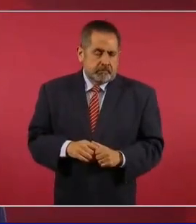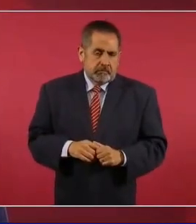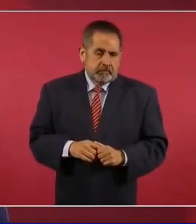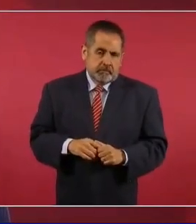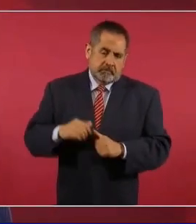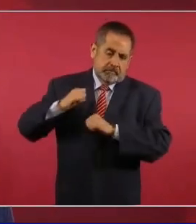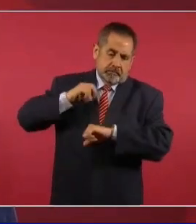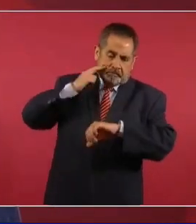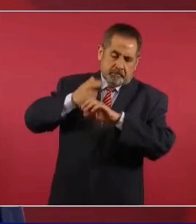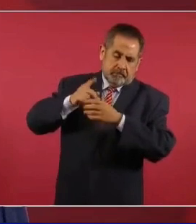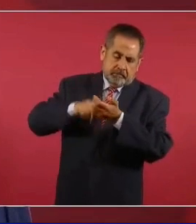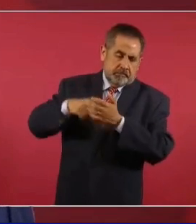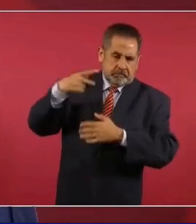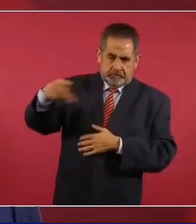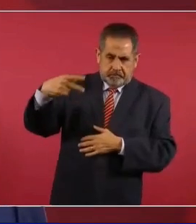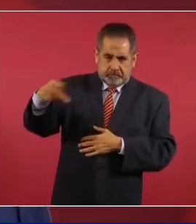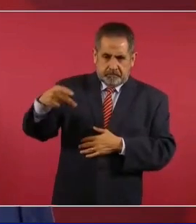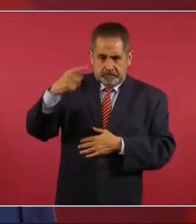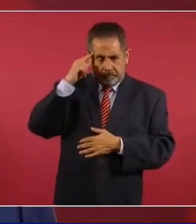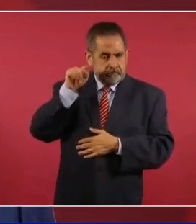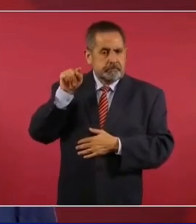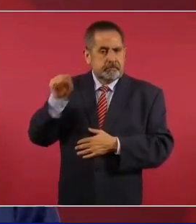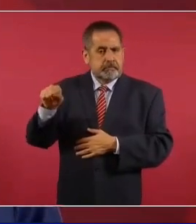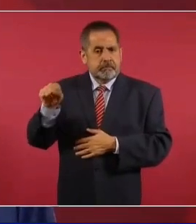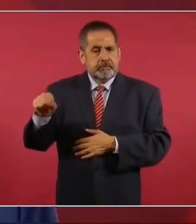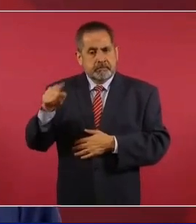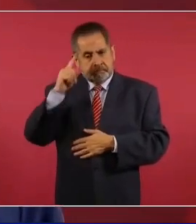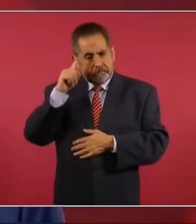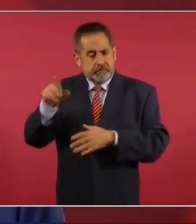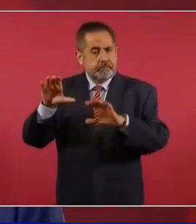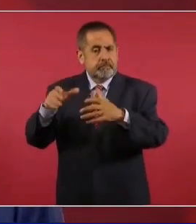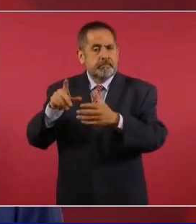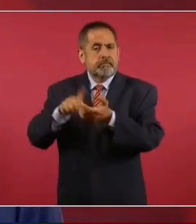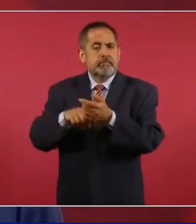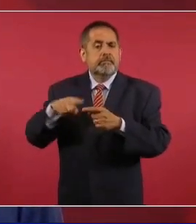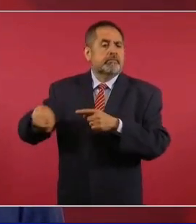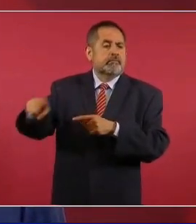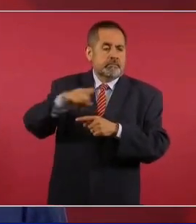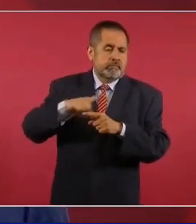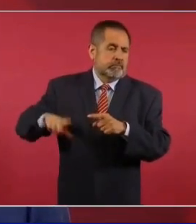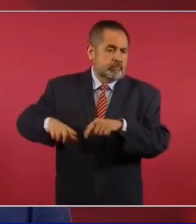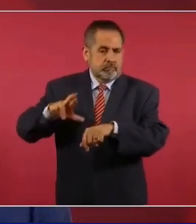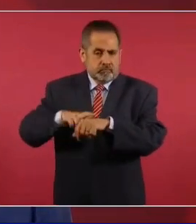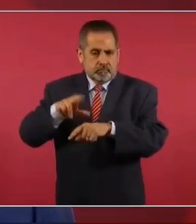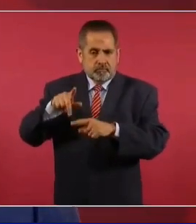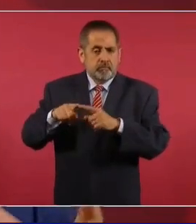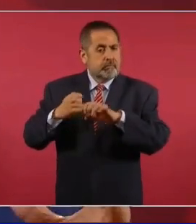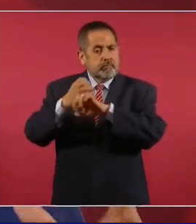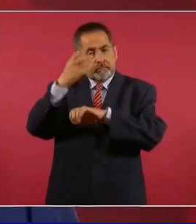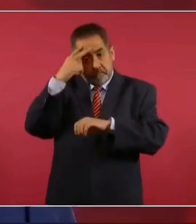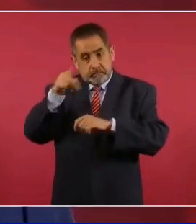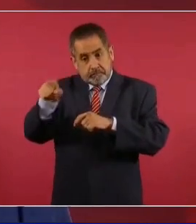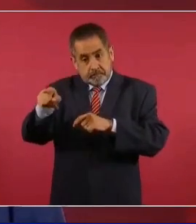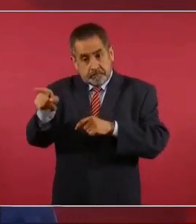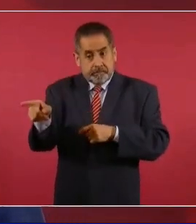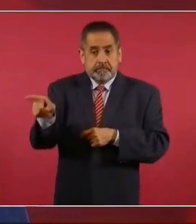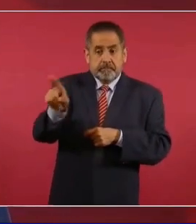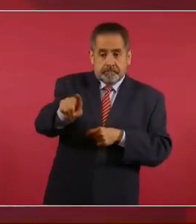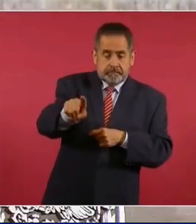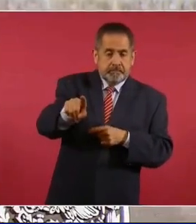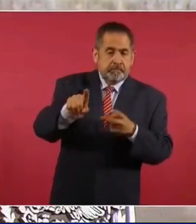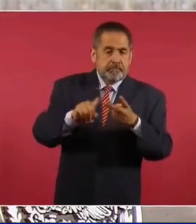corresponde más tanto al Poder Ejecutivo del Estado de México como